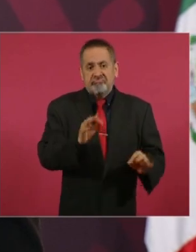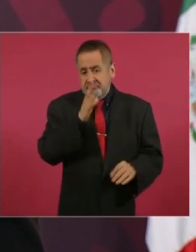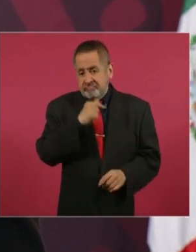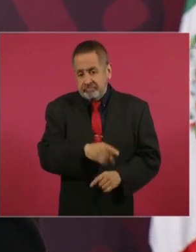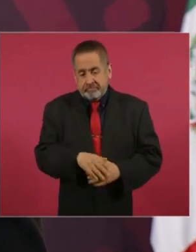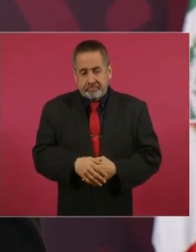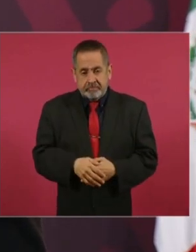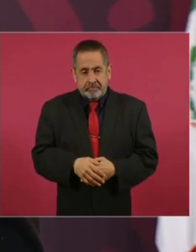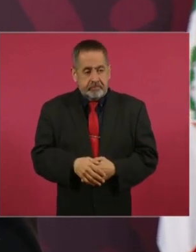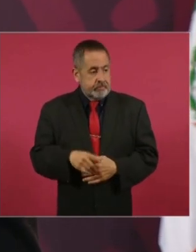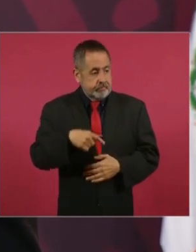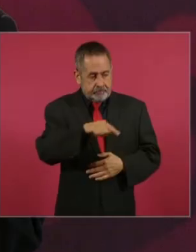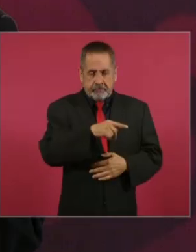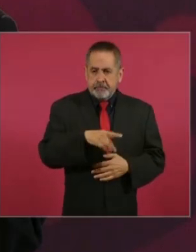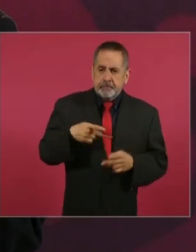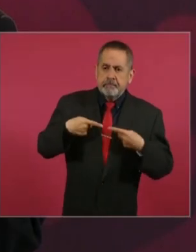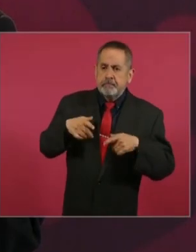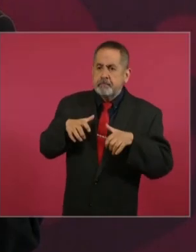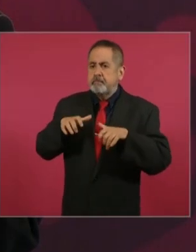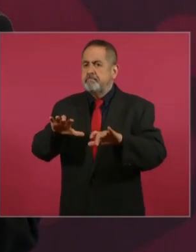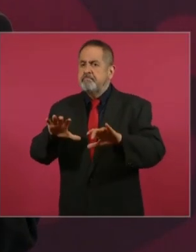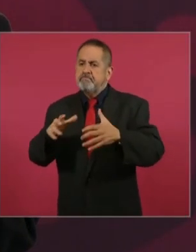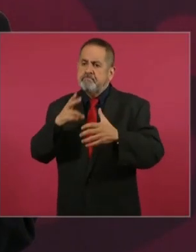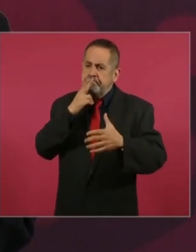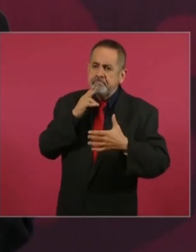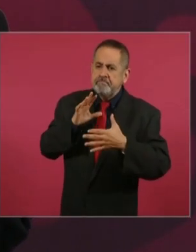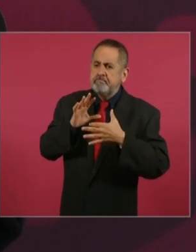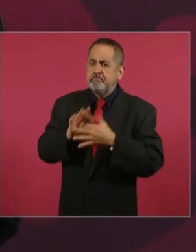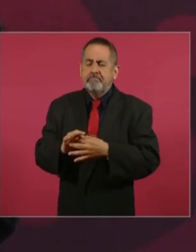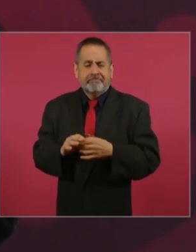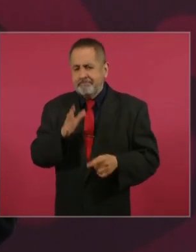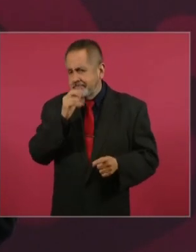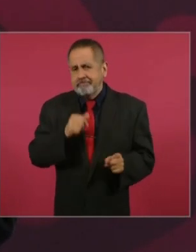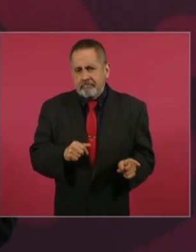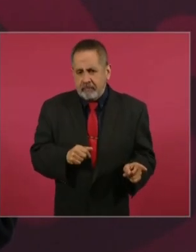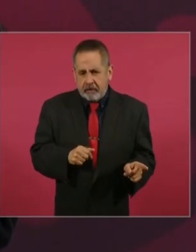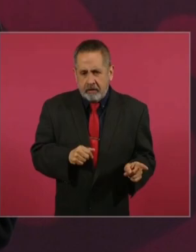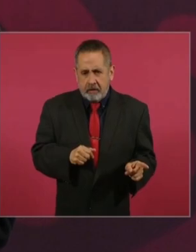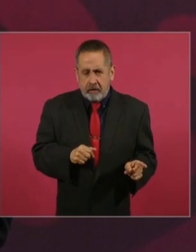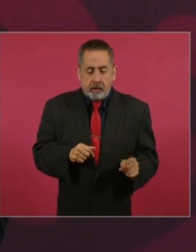Hablar del pueblo hasta mencionarlo.